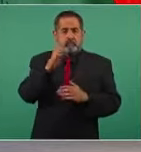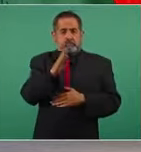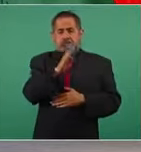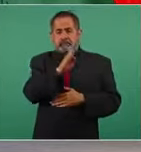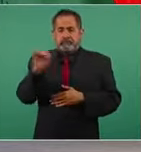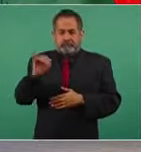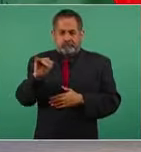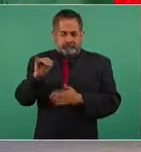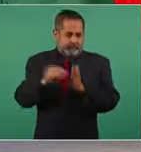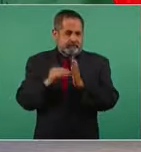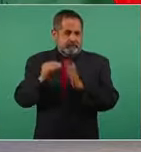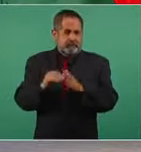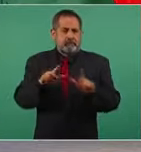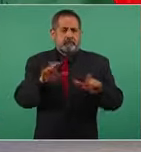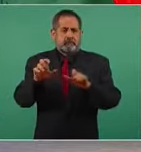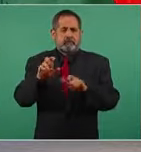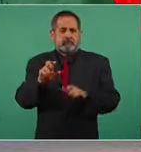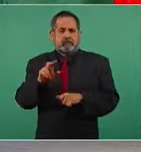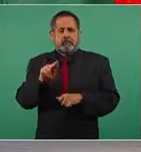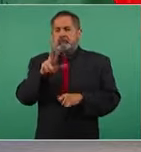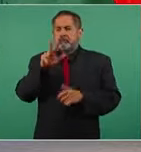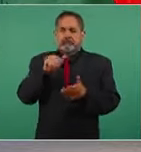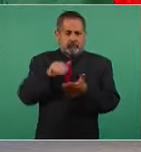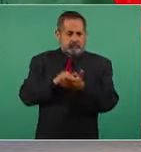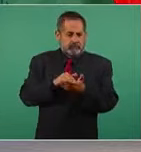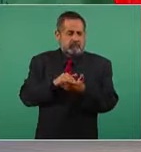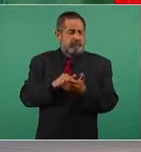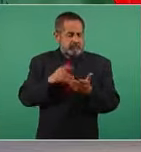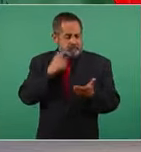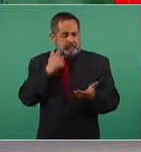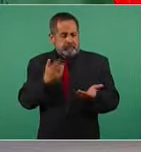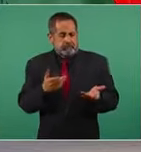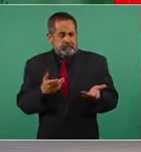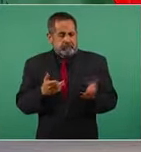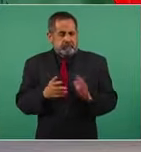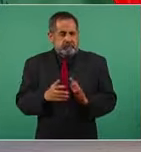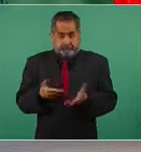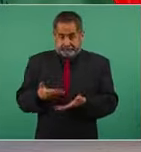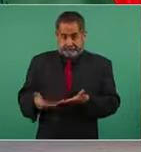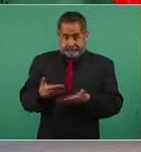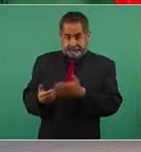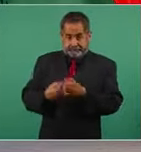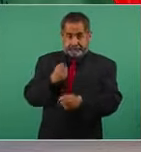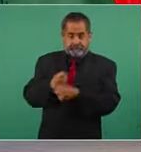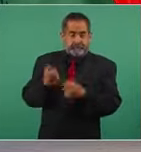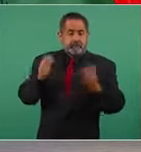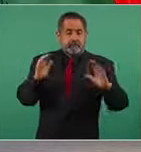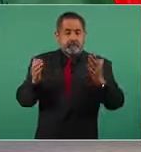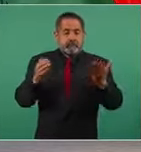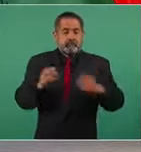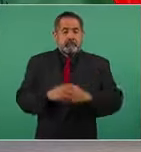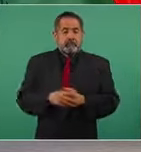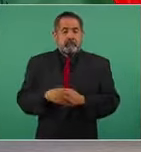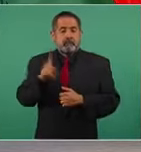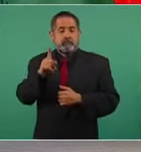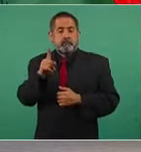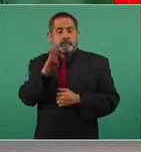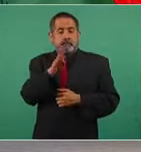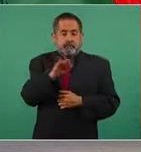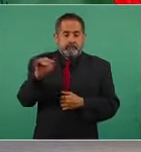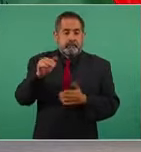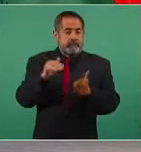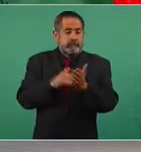setecientos ochenta y cuatro mil y este año un billón